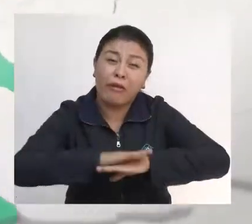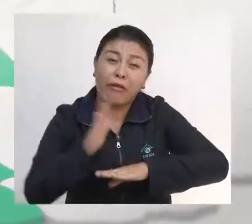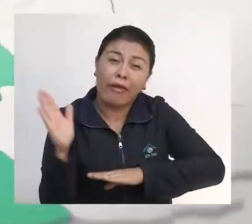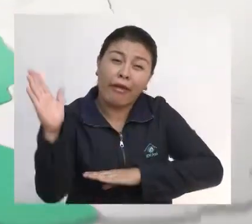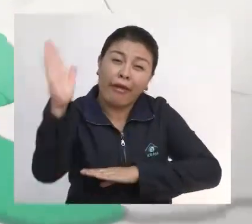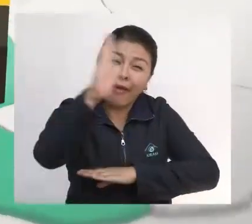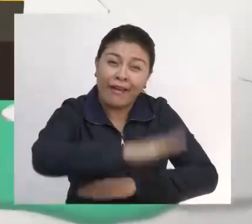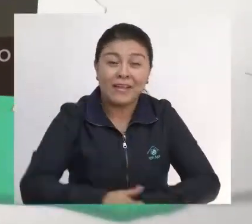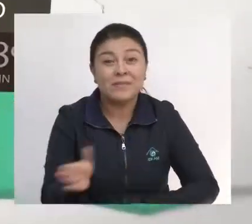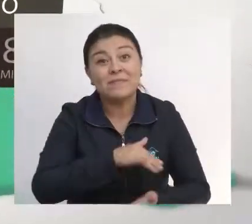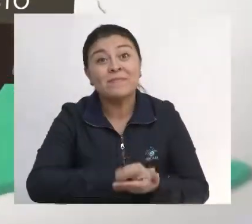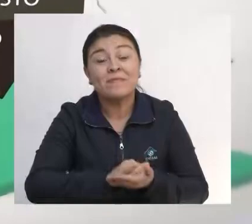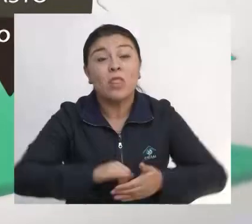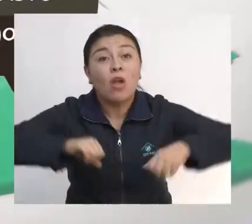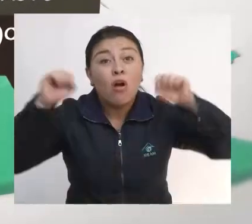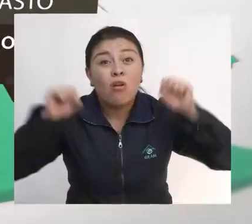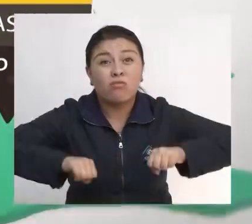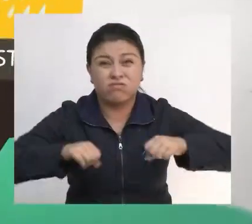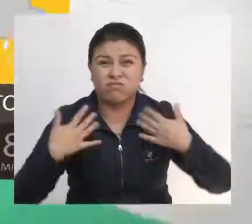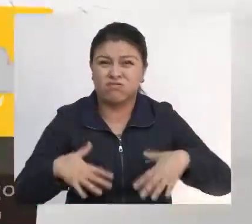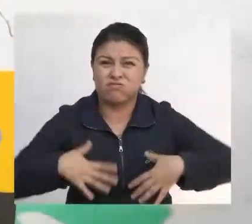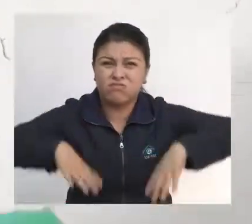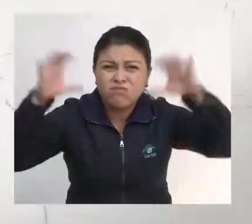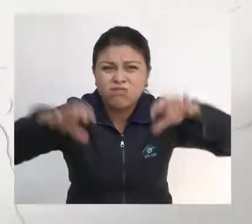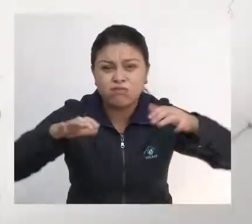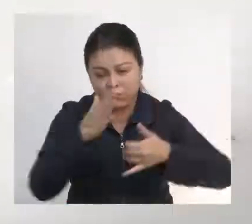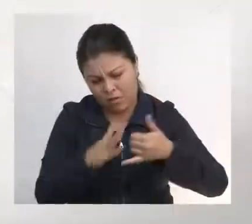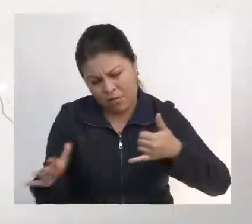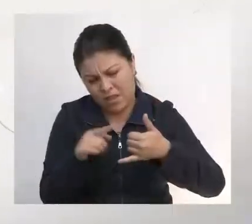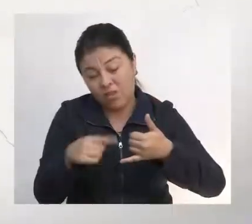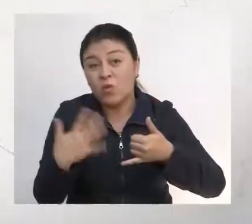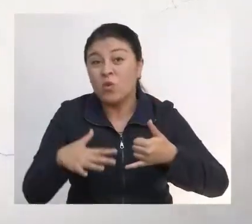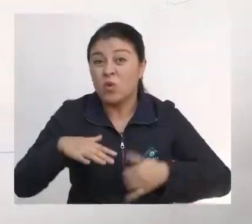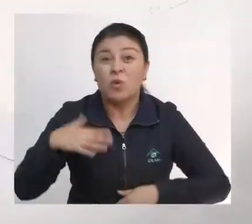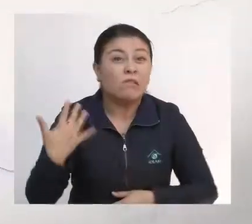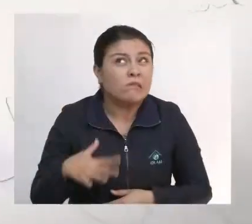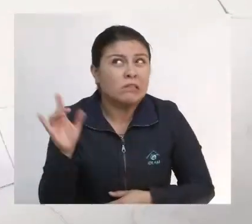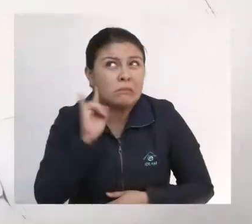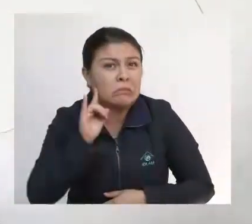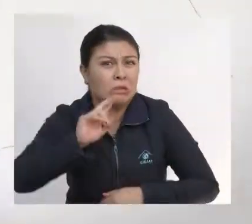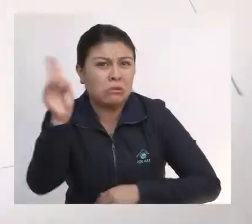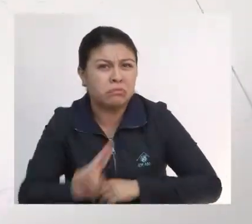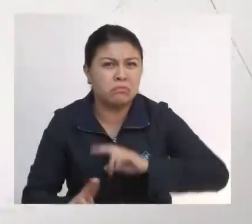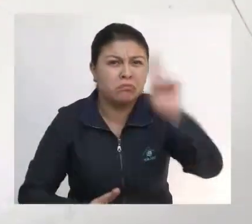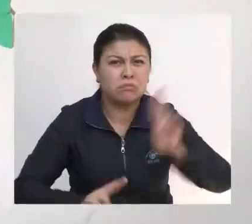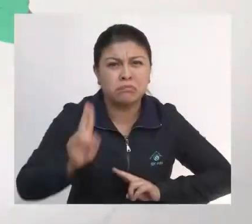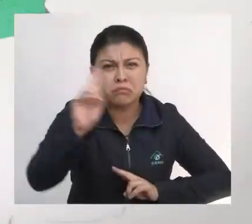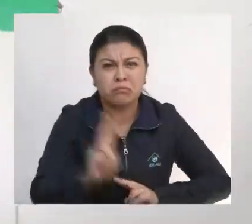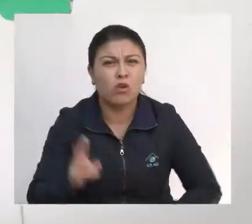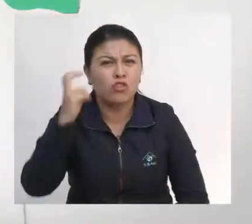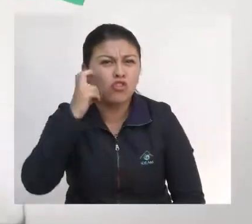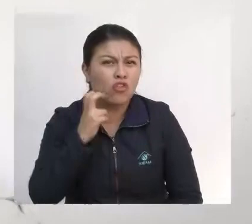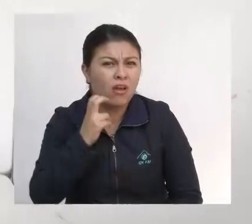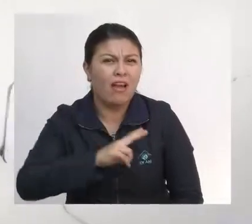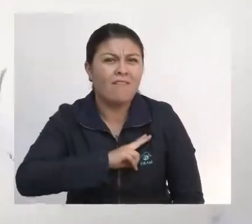Valle del Cauca, lloviznas probables sobre Nariño Cielo nublado con probabilidad de lluvias y tormentas eléctricas